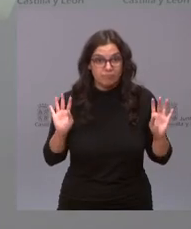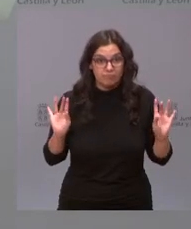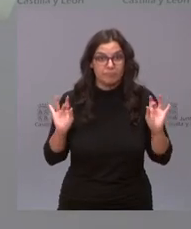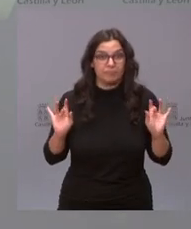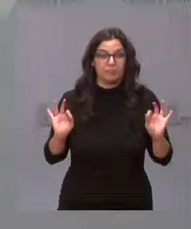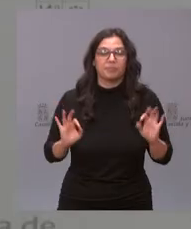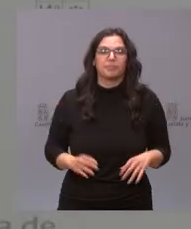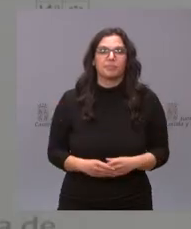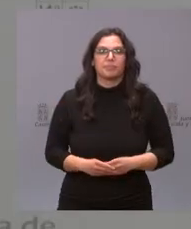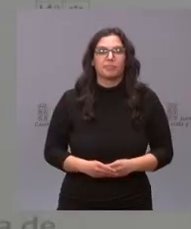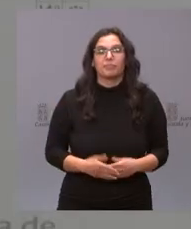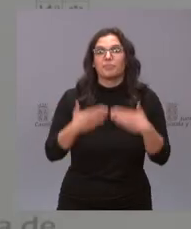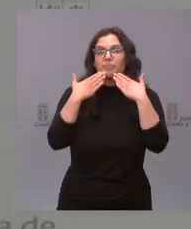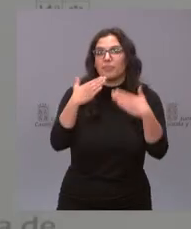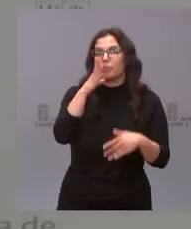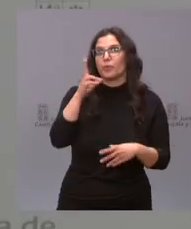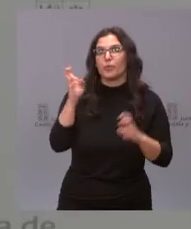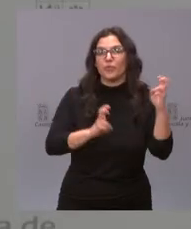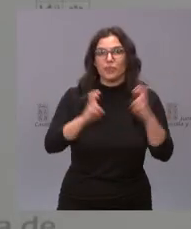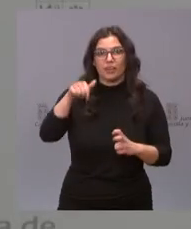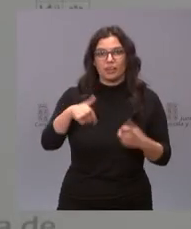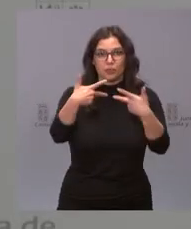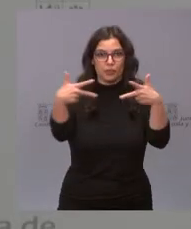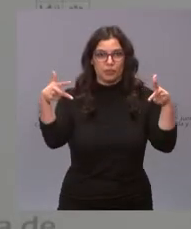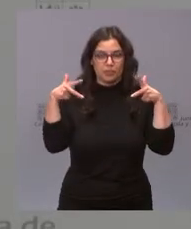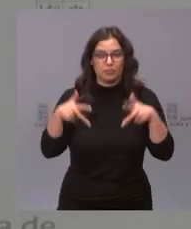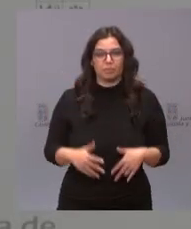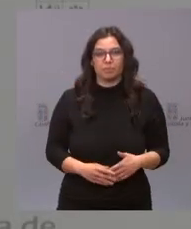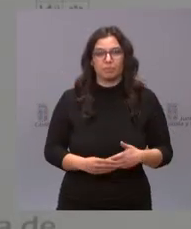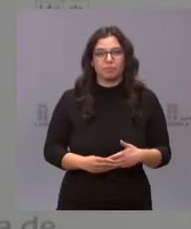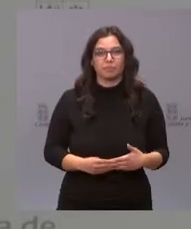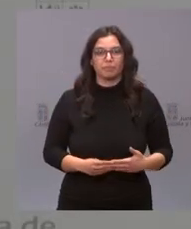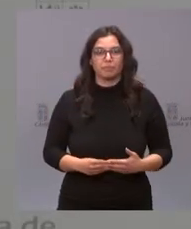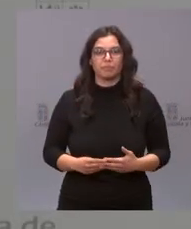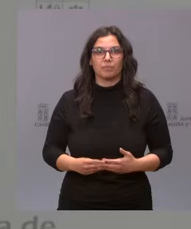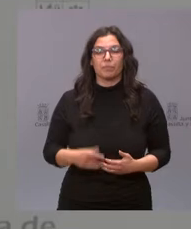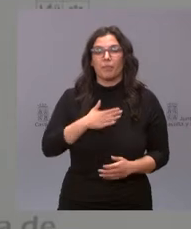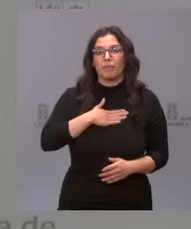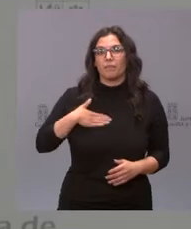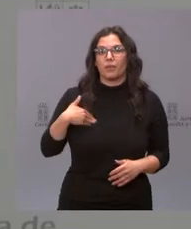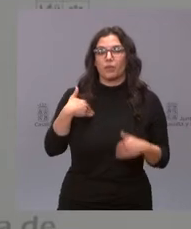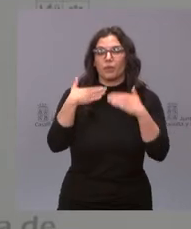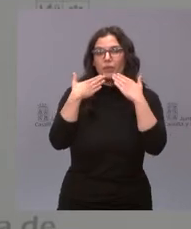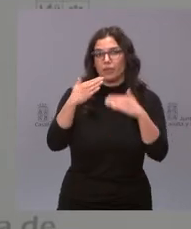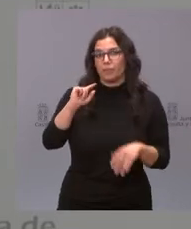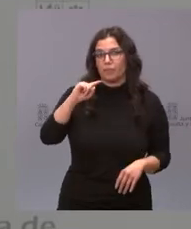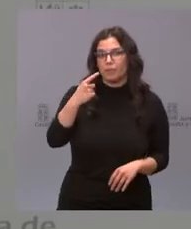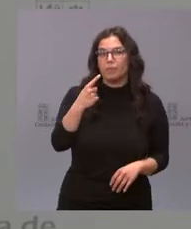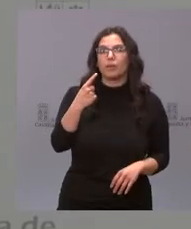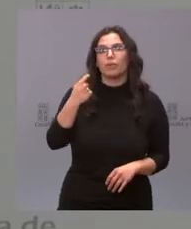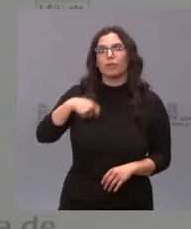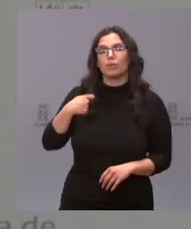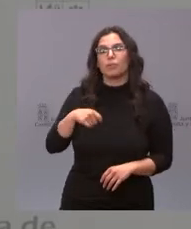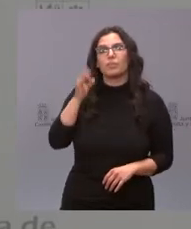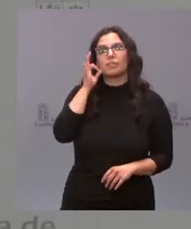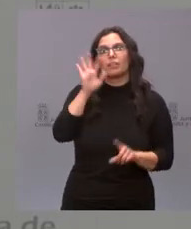Muchas gracias por asistir a esta rueda de prensa. Quiero agradecer en primer lugar a la presidenta